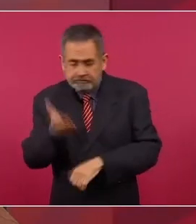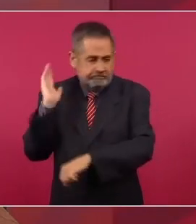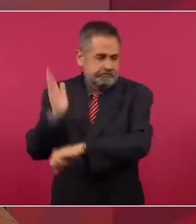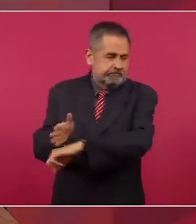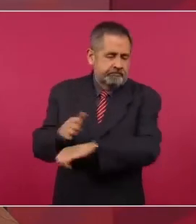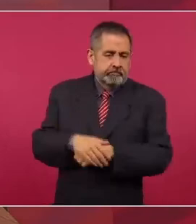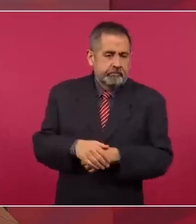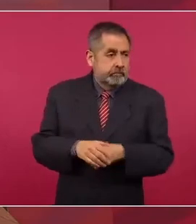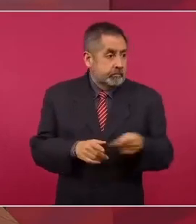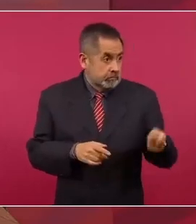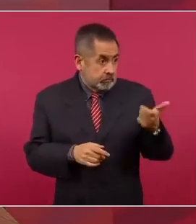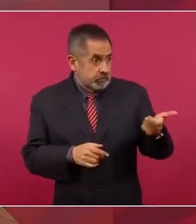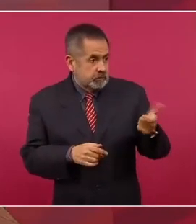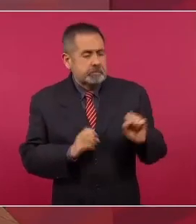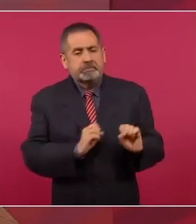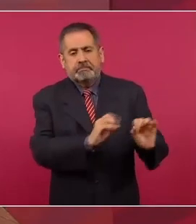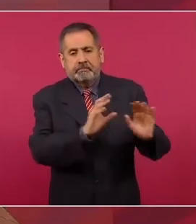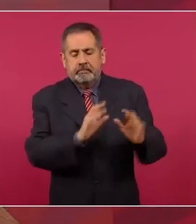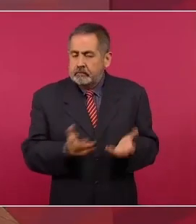siglos.